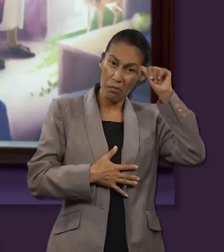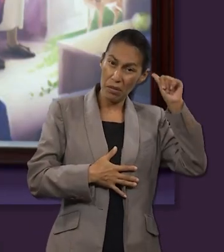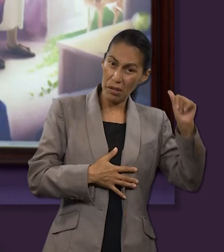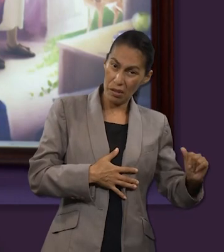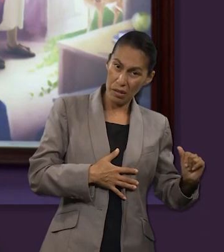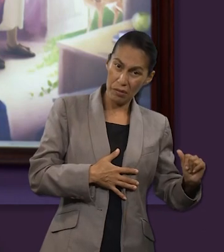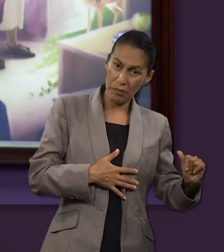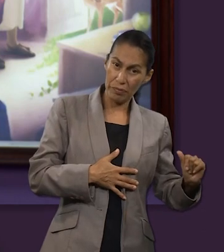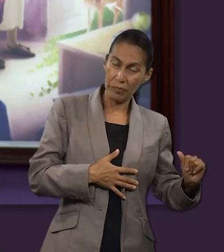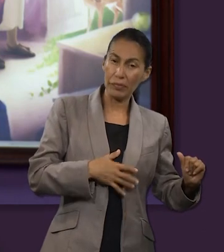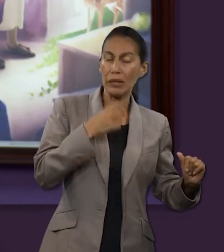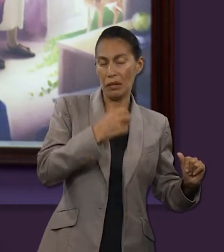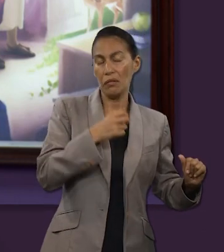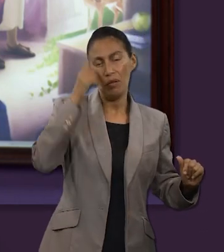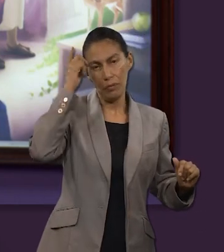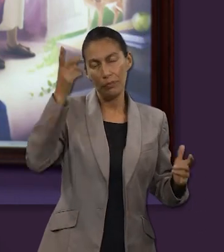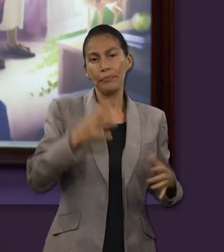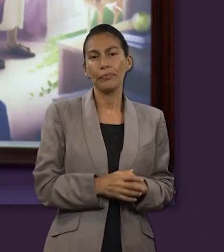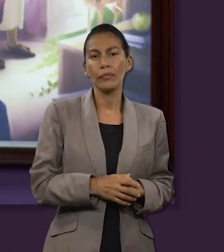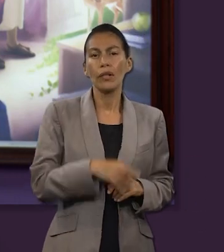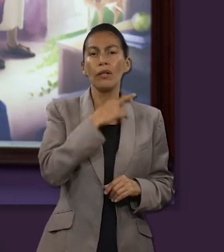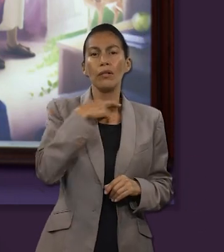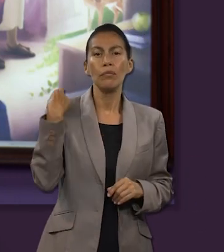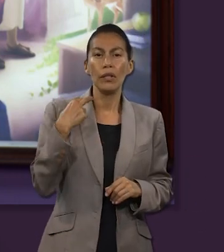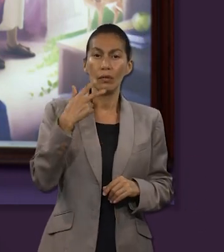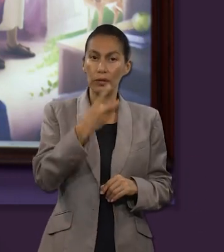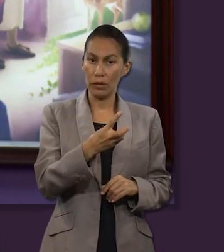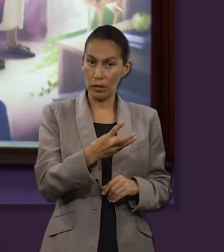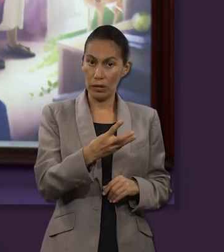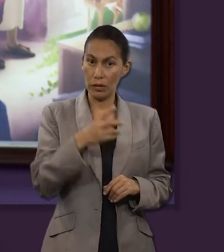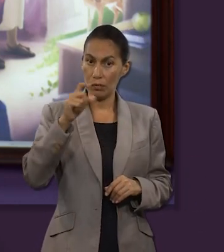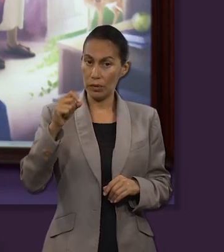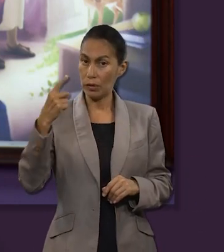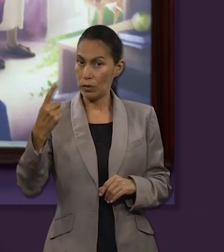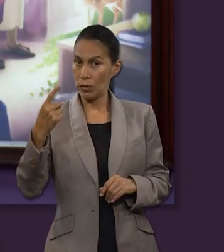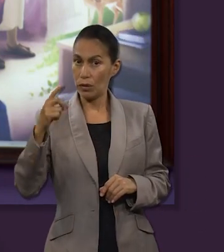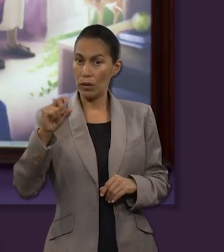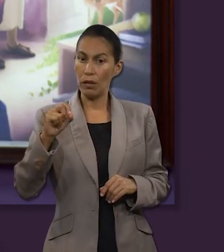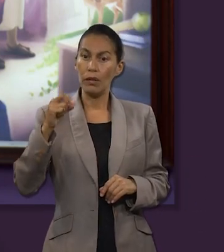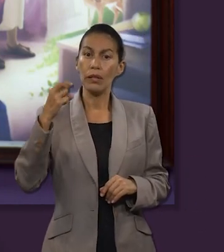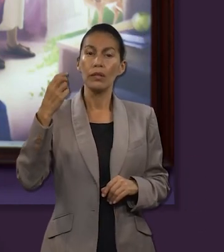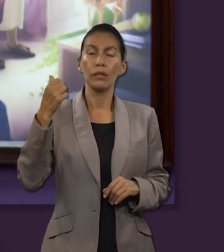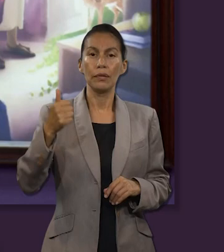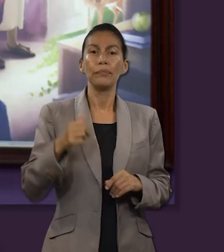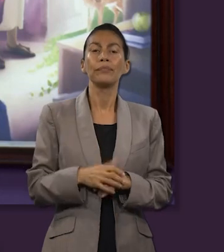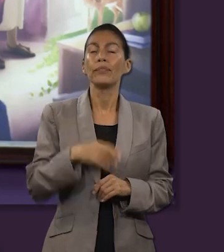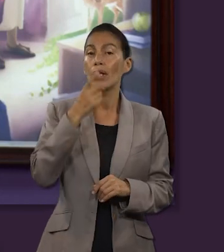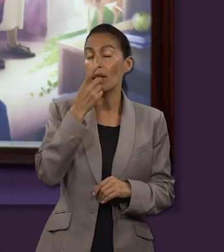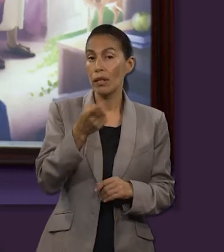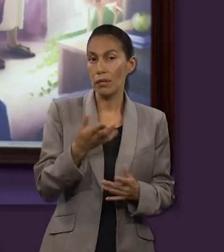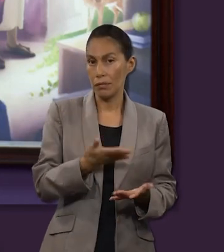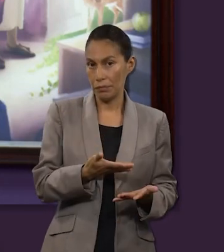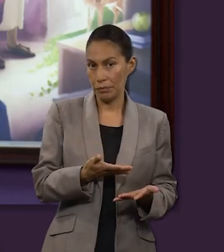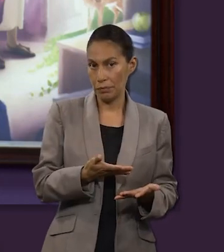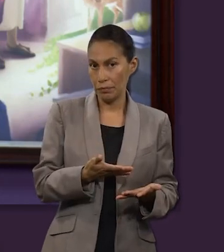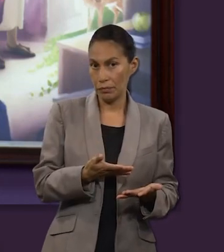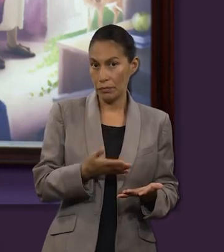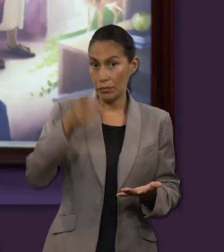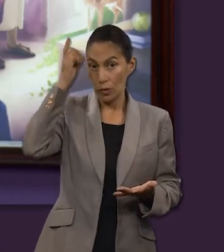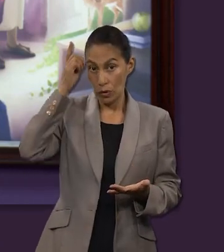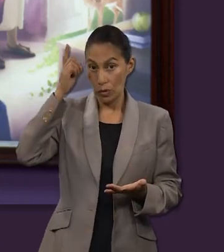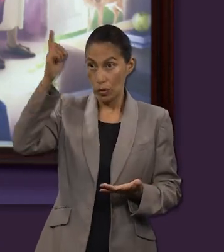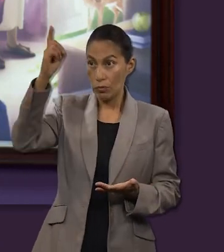pecado es lo que nos amplía Romanos 3 21 al 26 donde nos recuerda